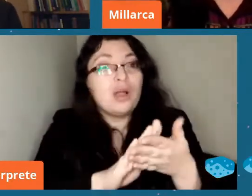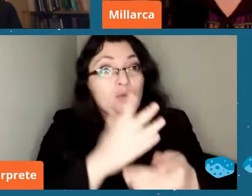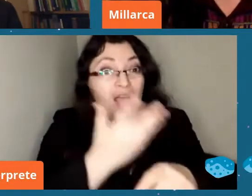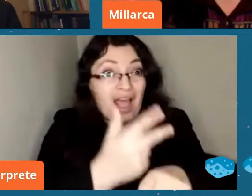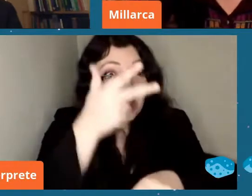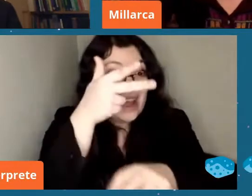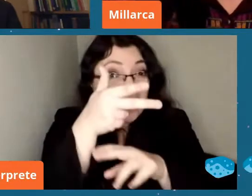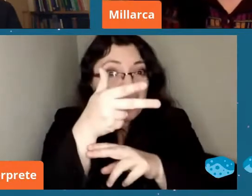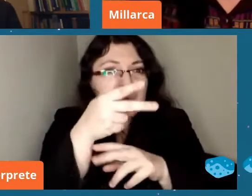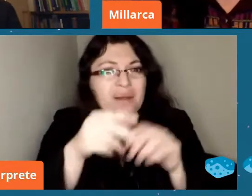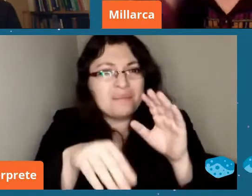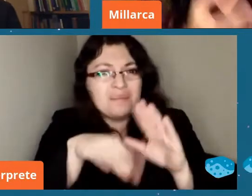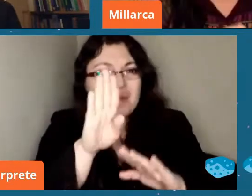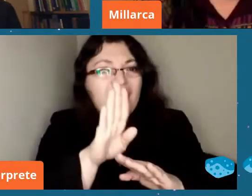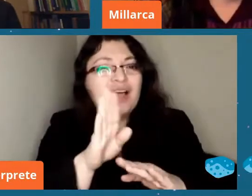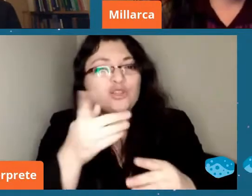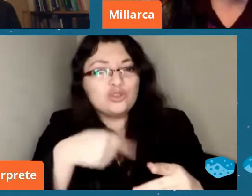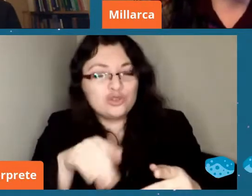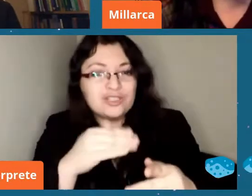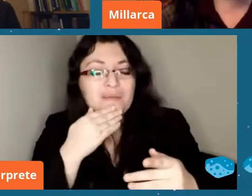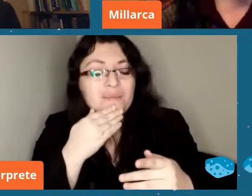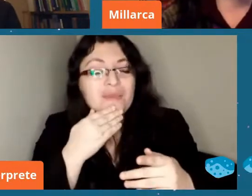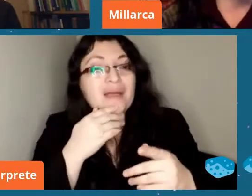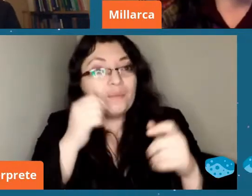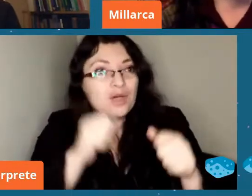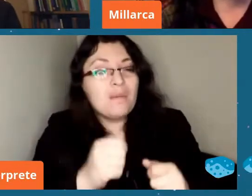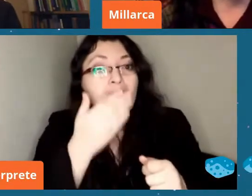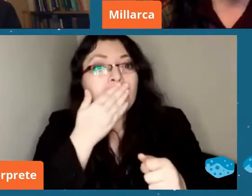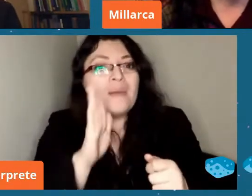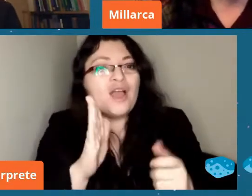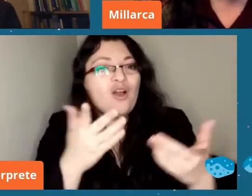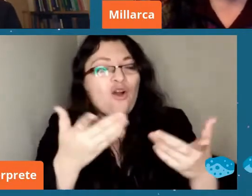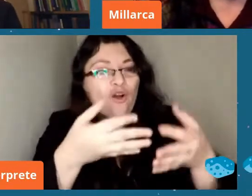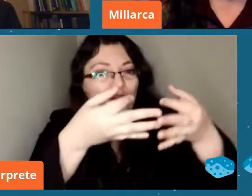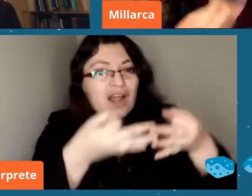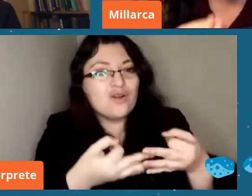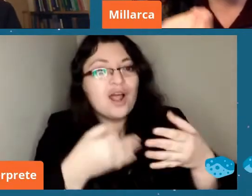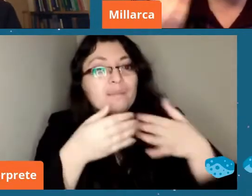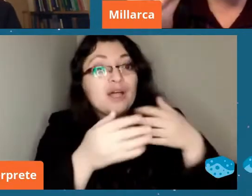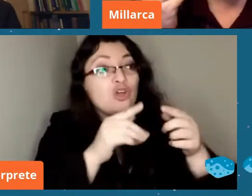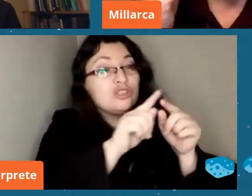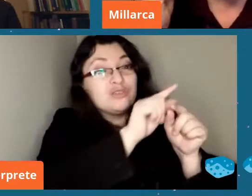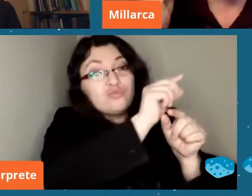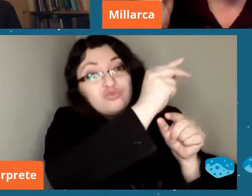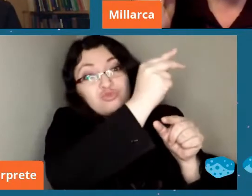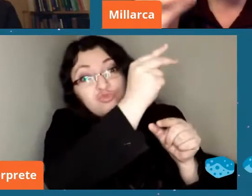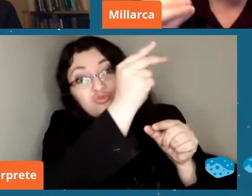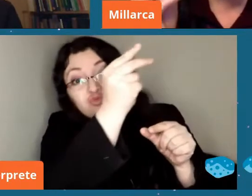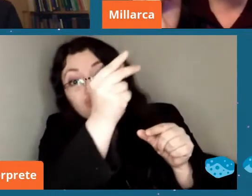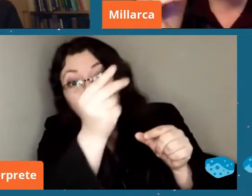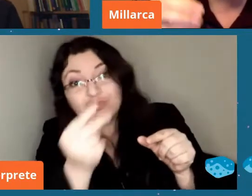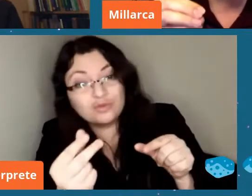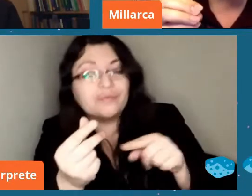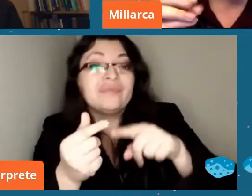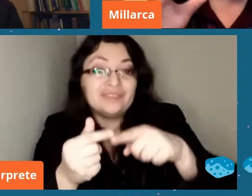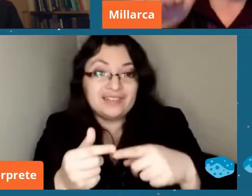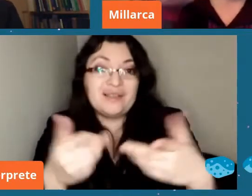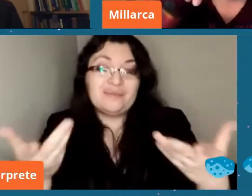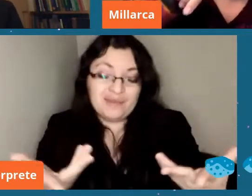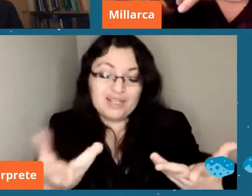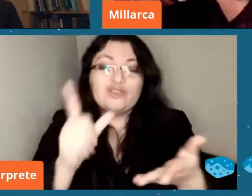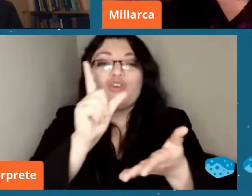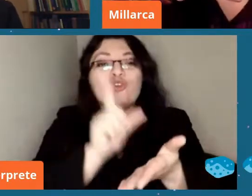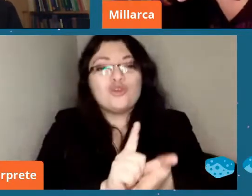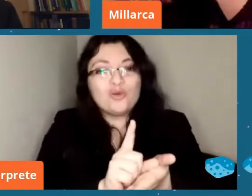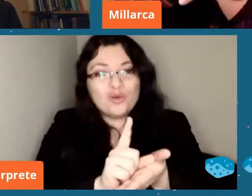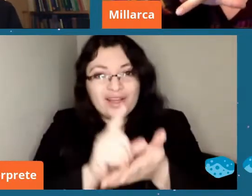a mejorar las trayectorias cuando podamos hacer los cálculos de trayectoria y es por eso que las las locaciones se ubican